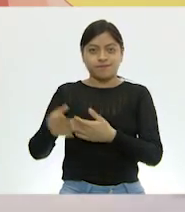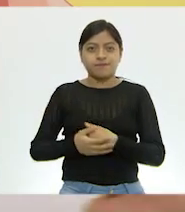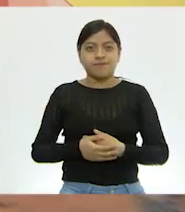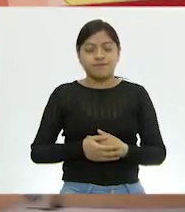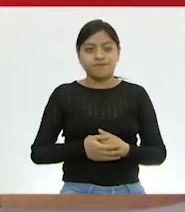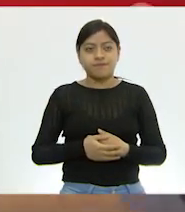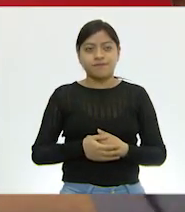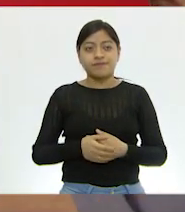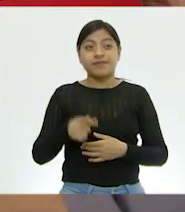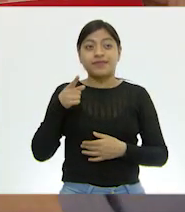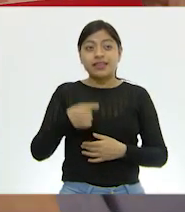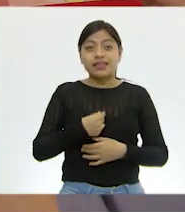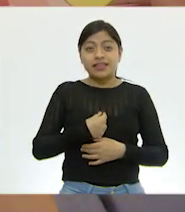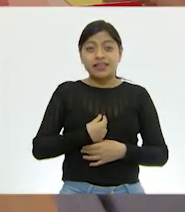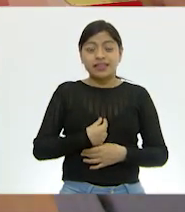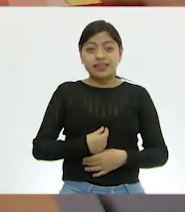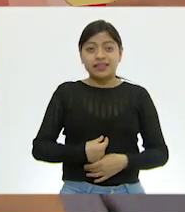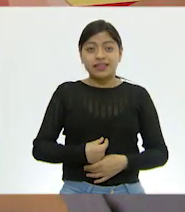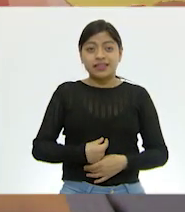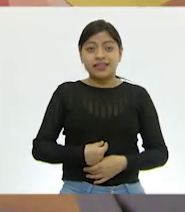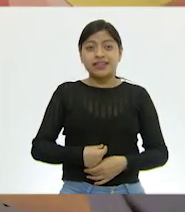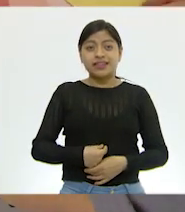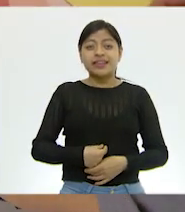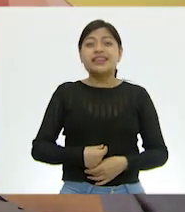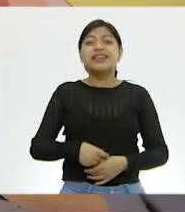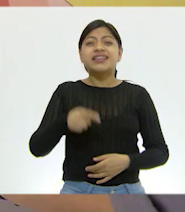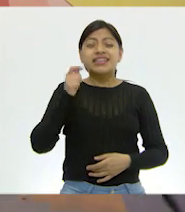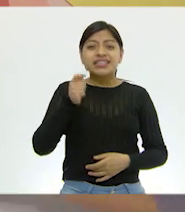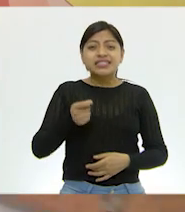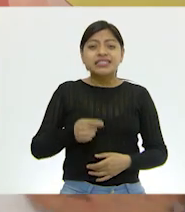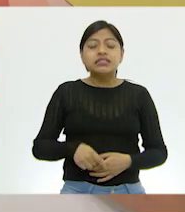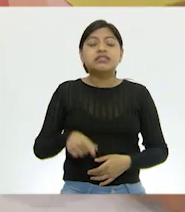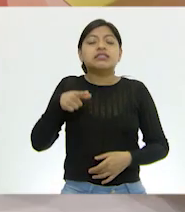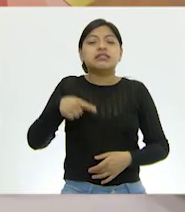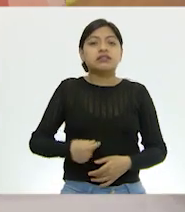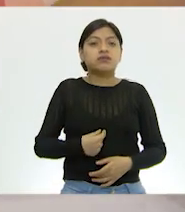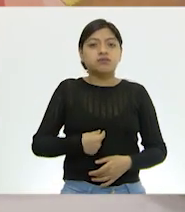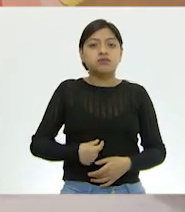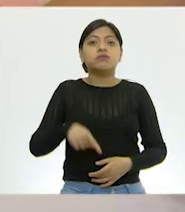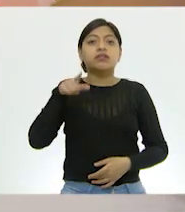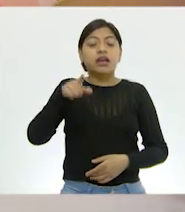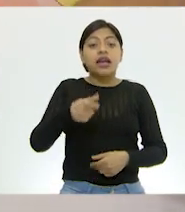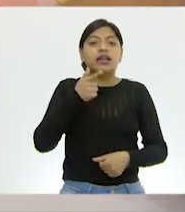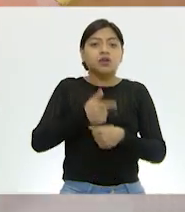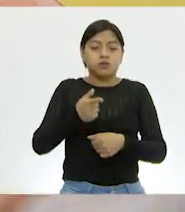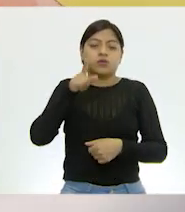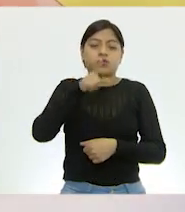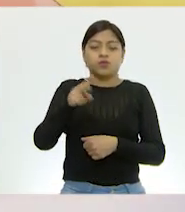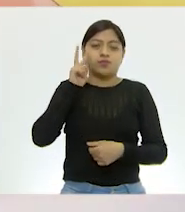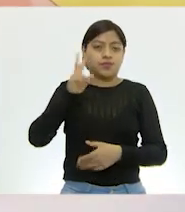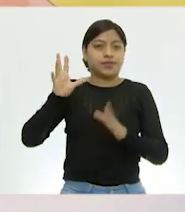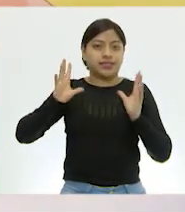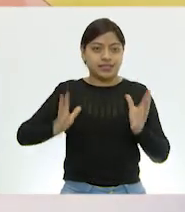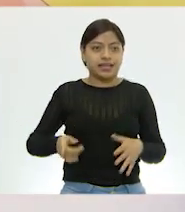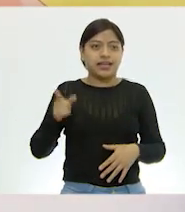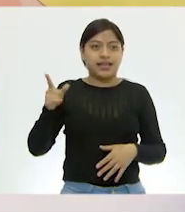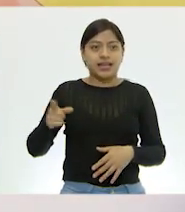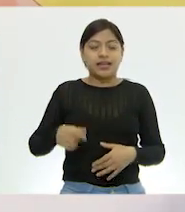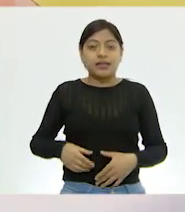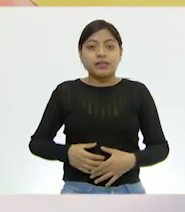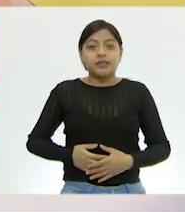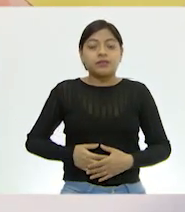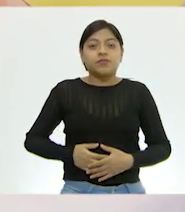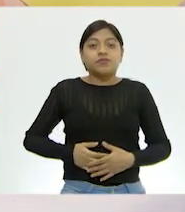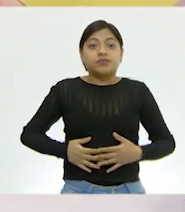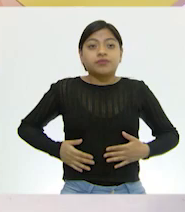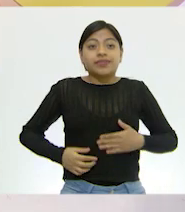Eso, el diafragma es una laminita muscular que se encuentra, como ya te puedes dar cuenta, en la parte de abajo